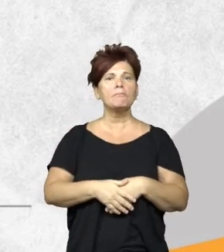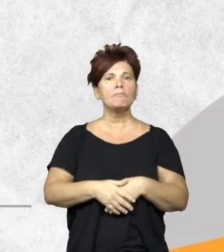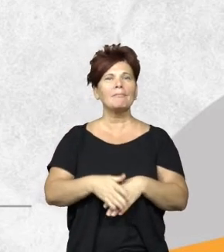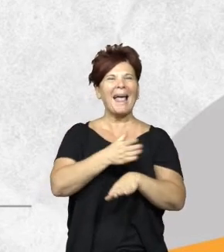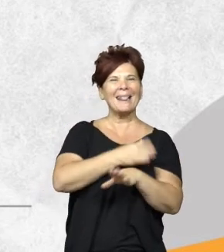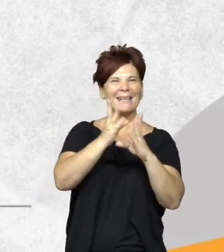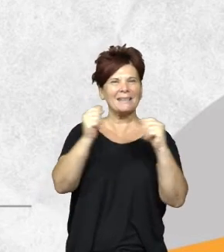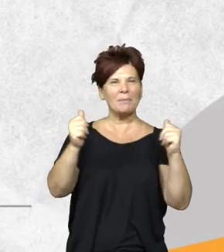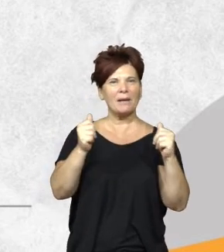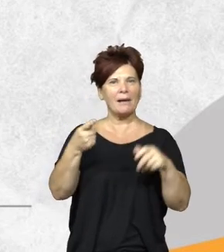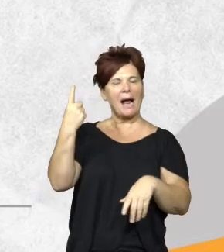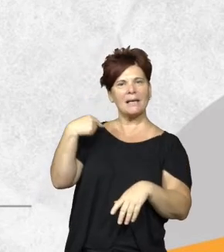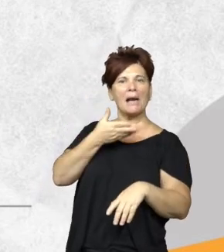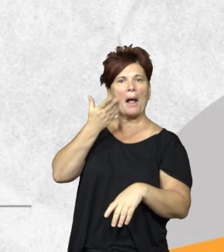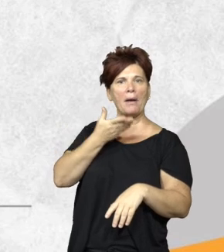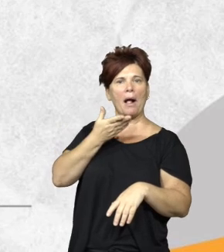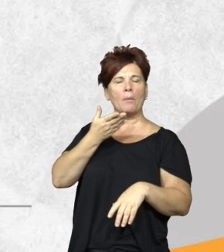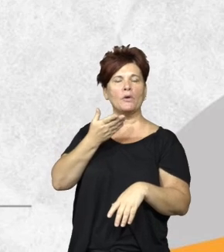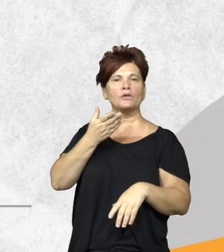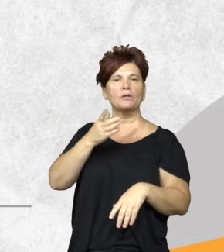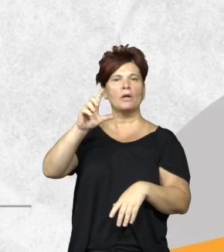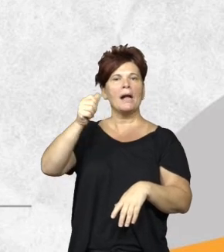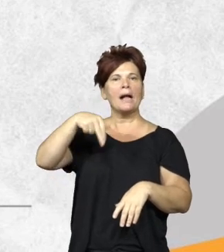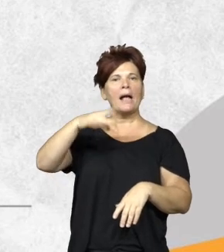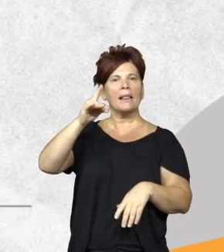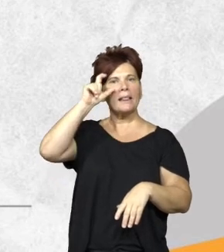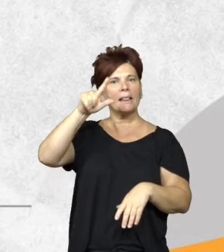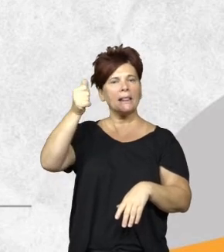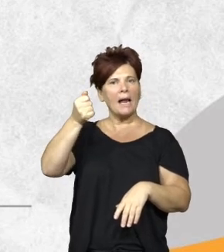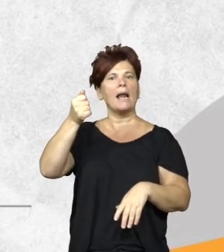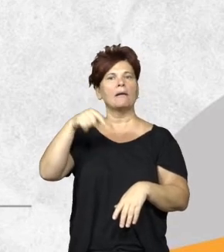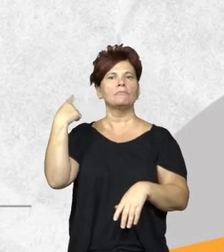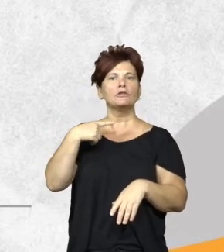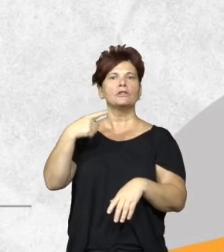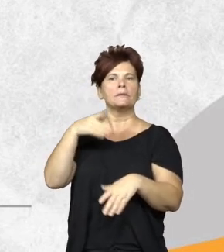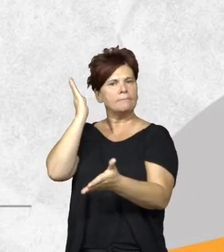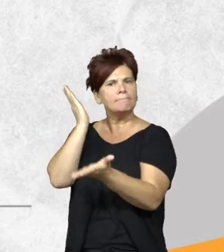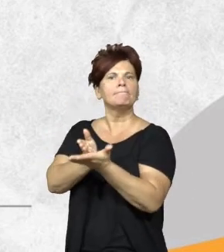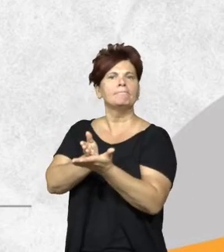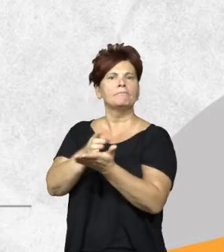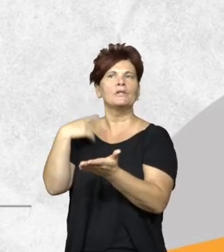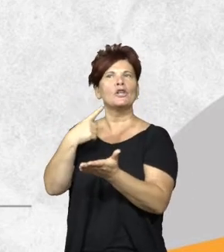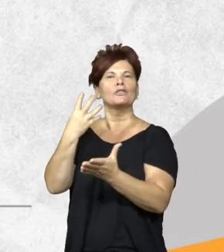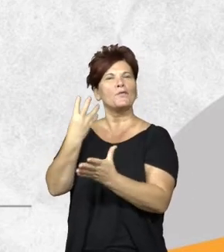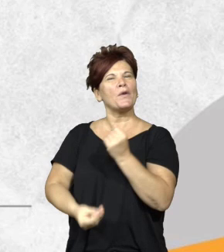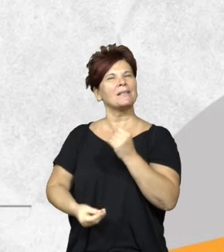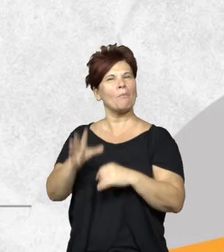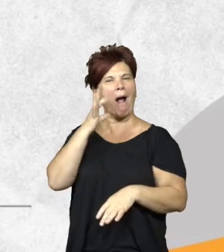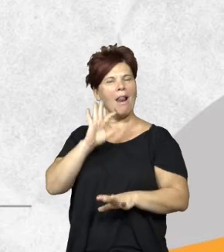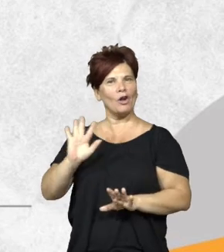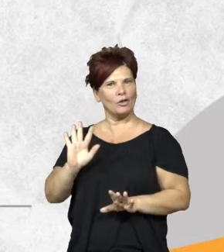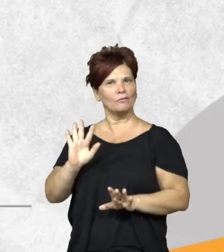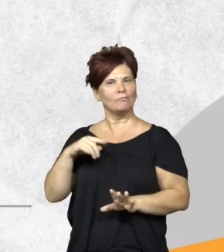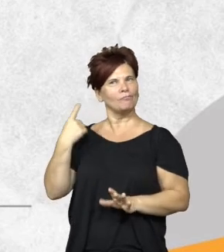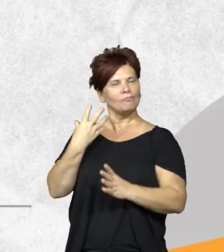porque ayer hablábamos con Candela de Nación que siempre cuando terminamos multando es porque fallamos en algo digamos y